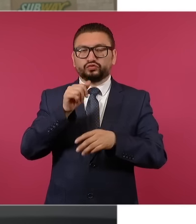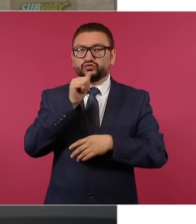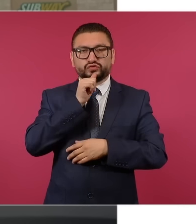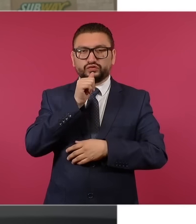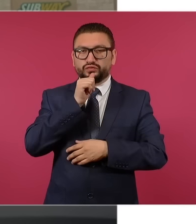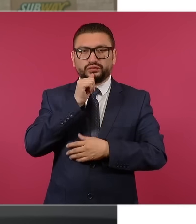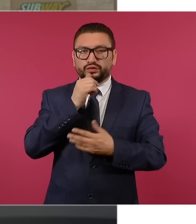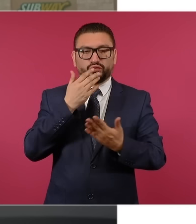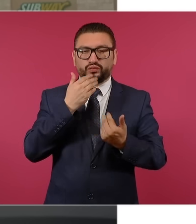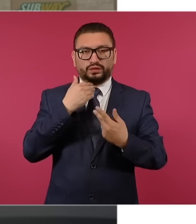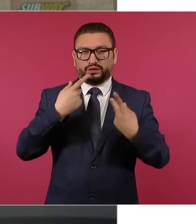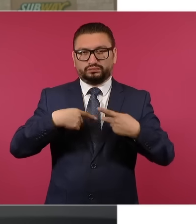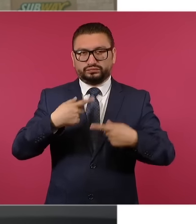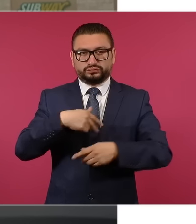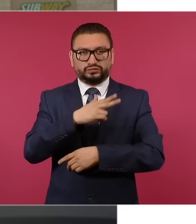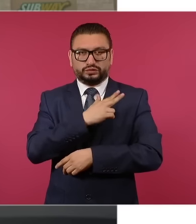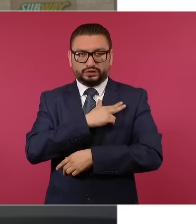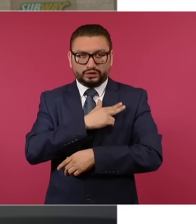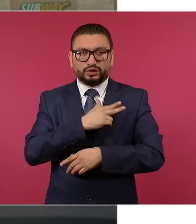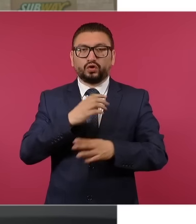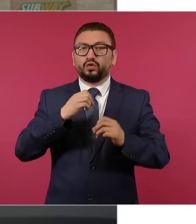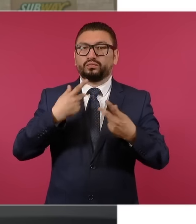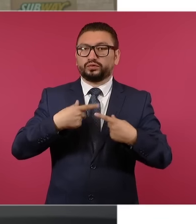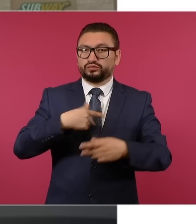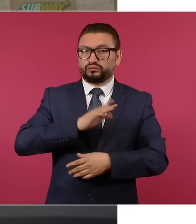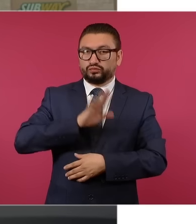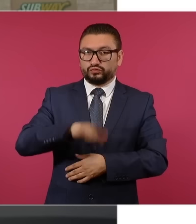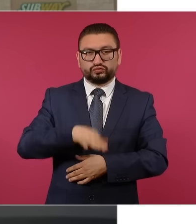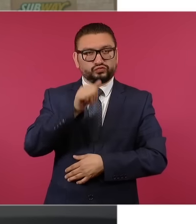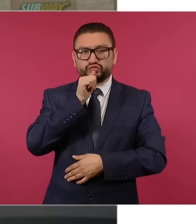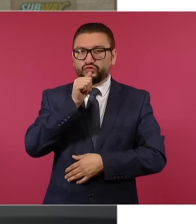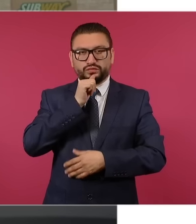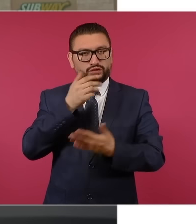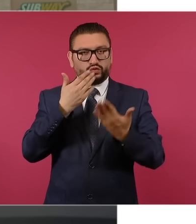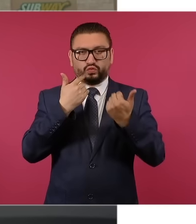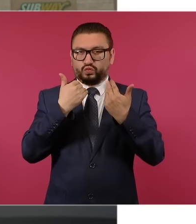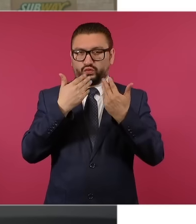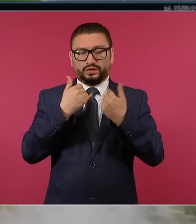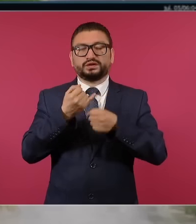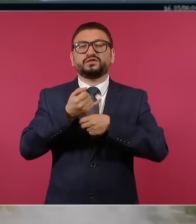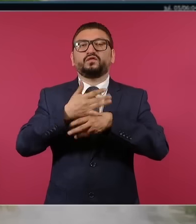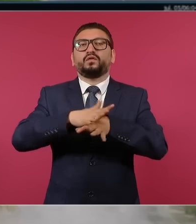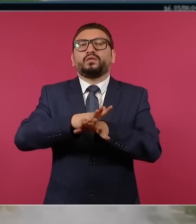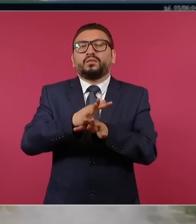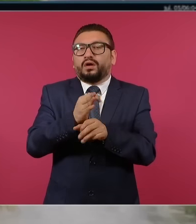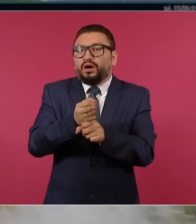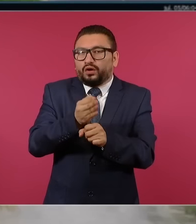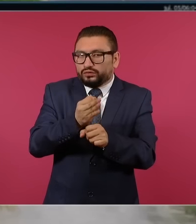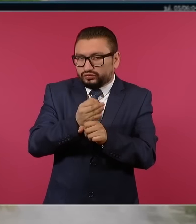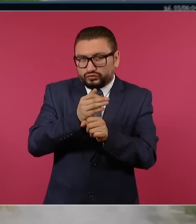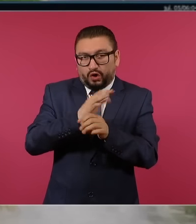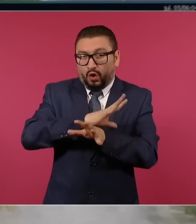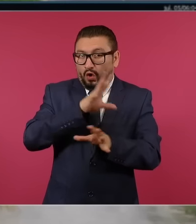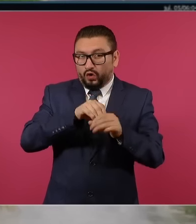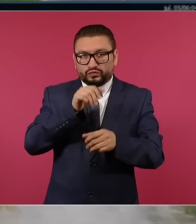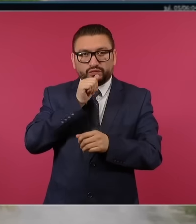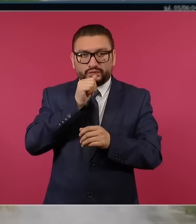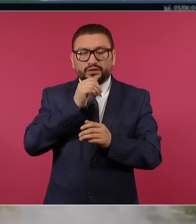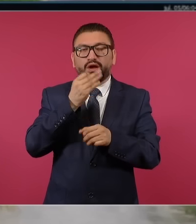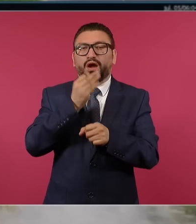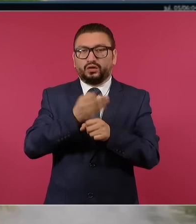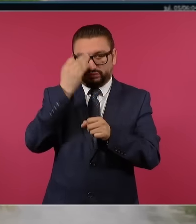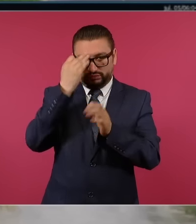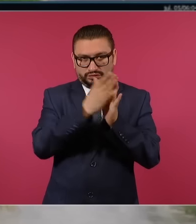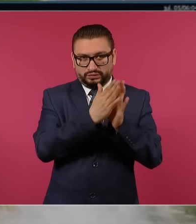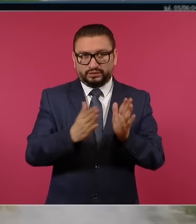de lesionados o fallecidos. Repito, son datos preliminares. Estamos en la fase de